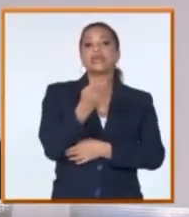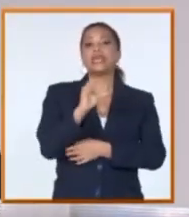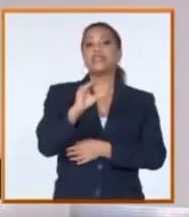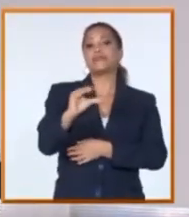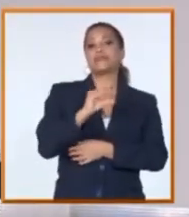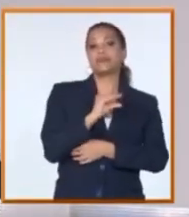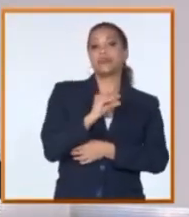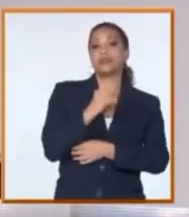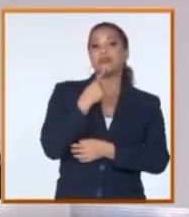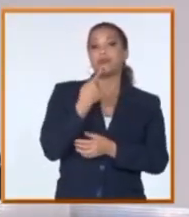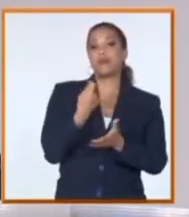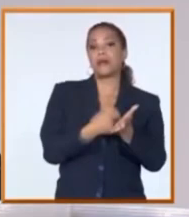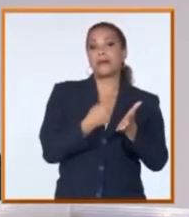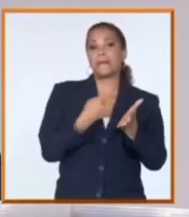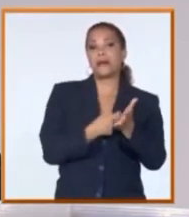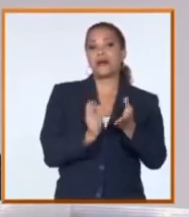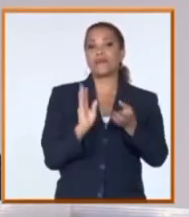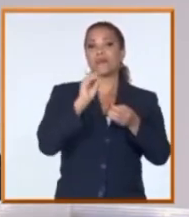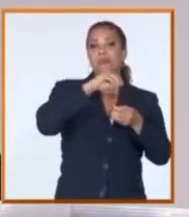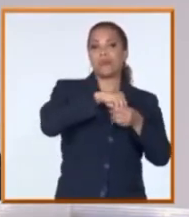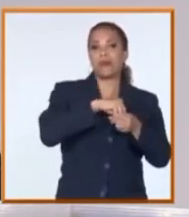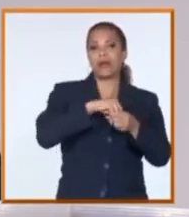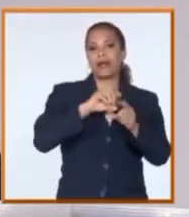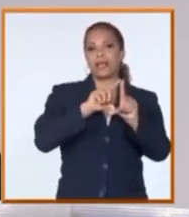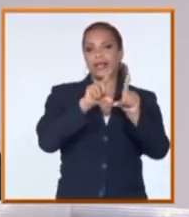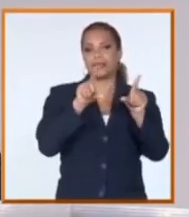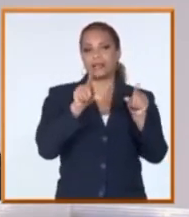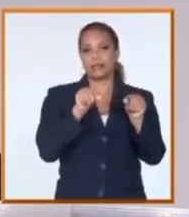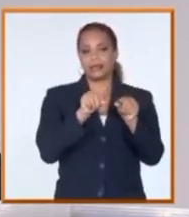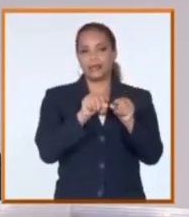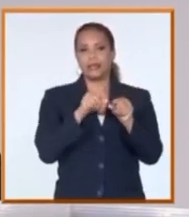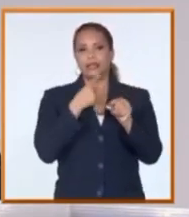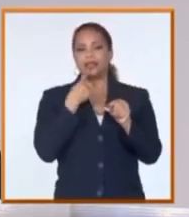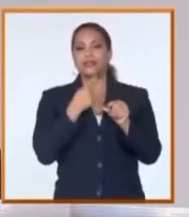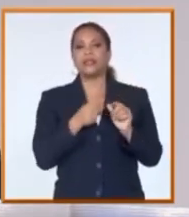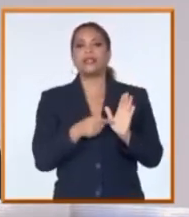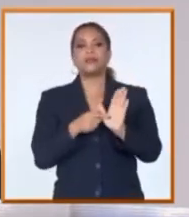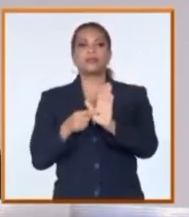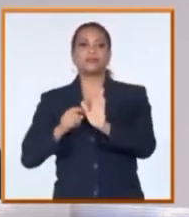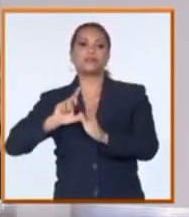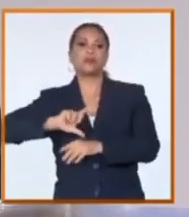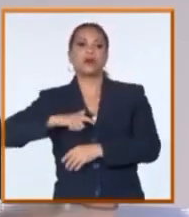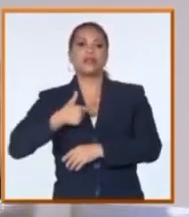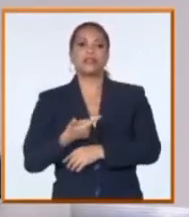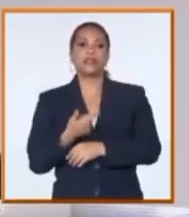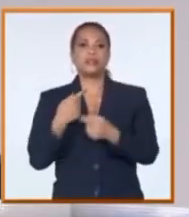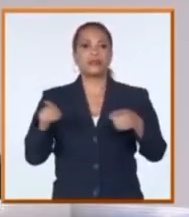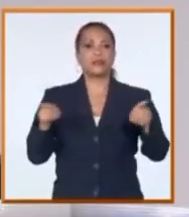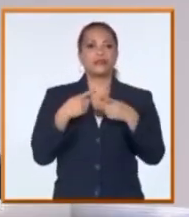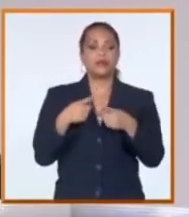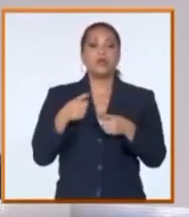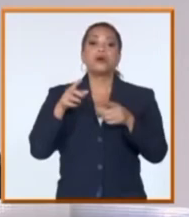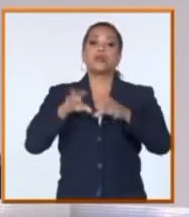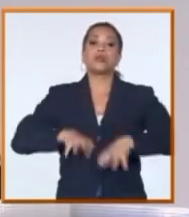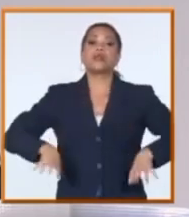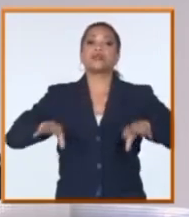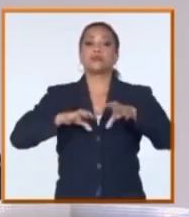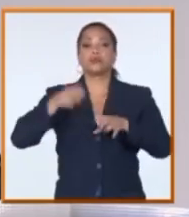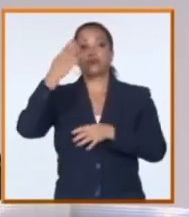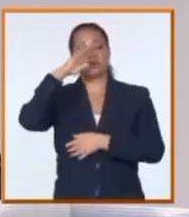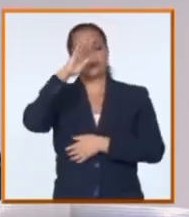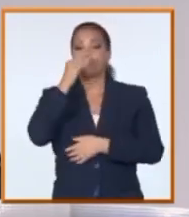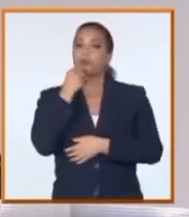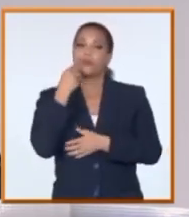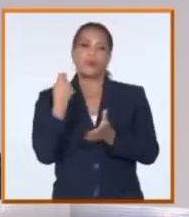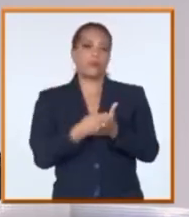para realizar los pagos asociados a la producción de las presentaciones artísticas que en este momento, ante la situación real que tiene el país, no se